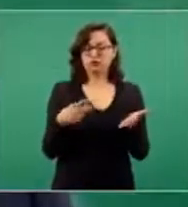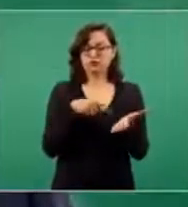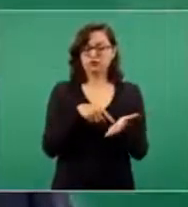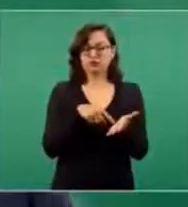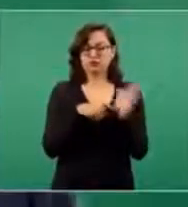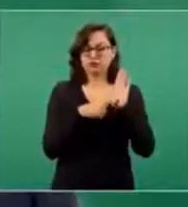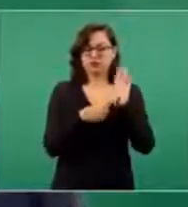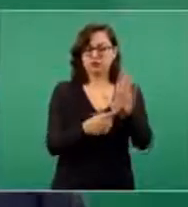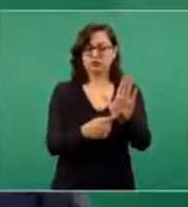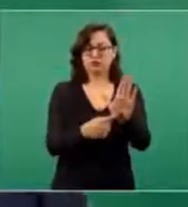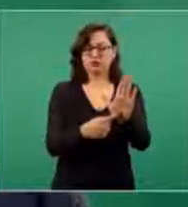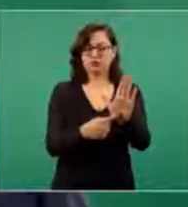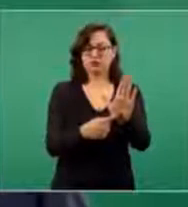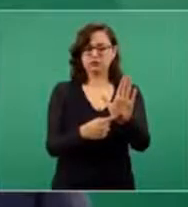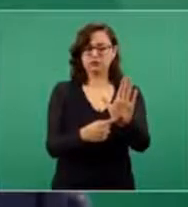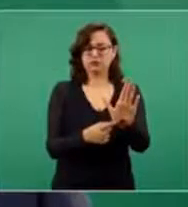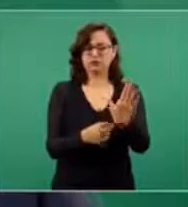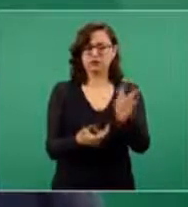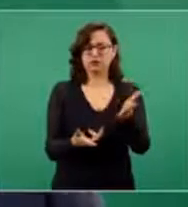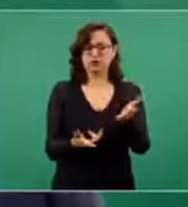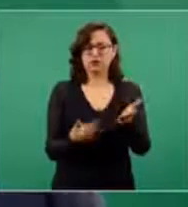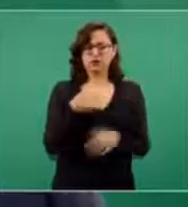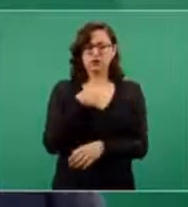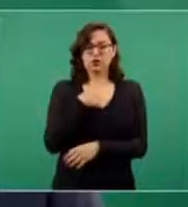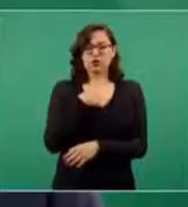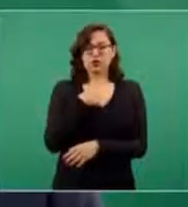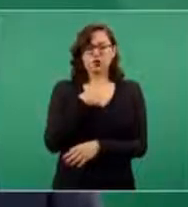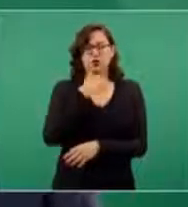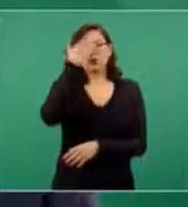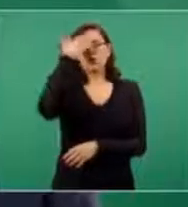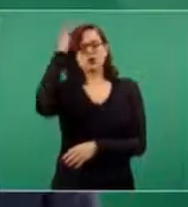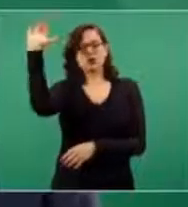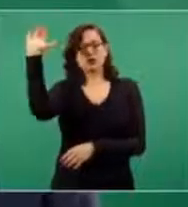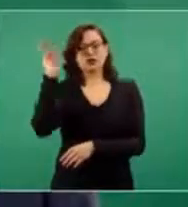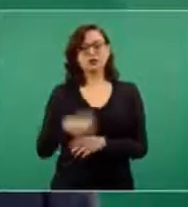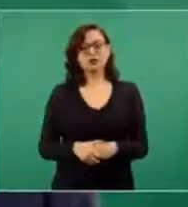yo no conocía.